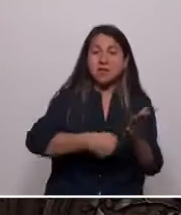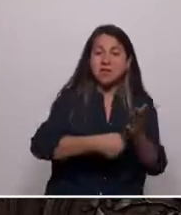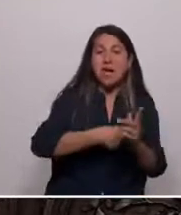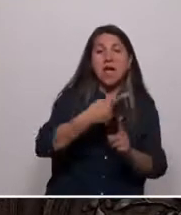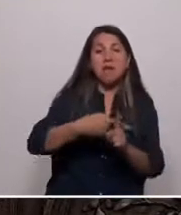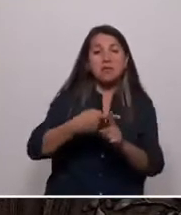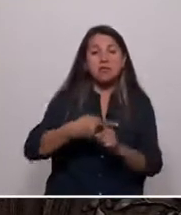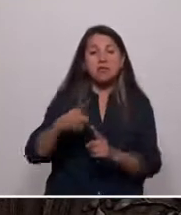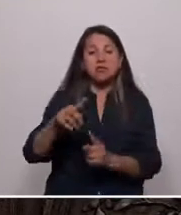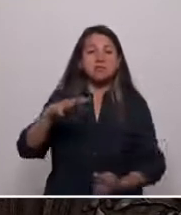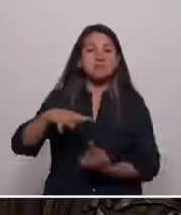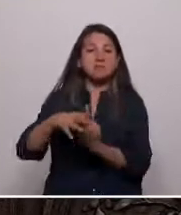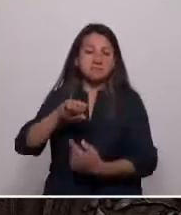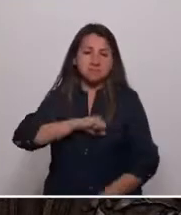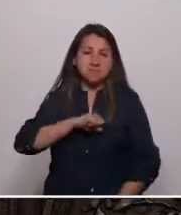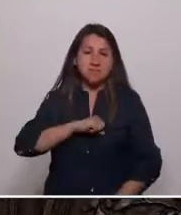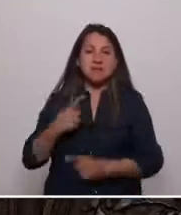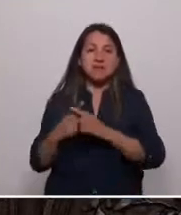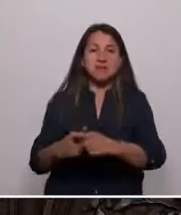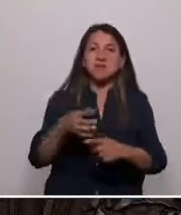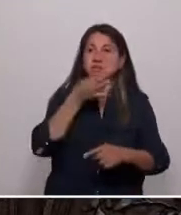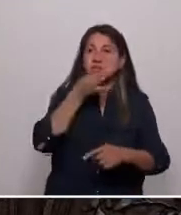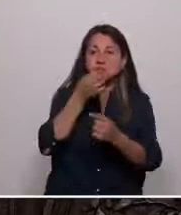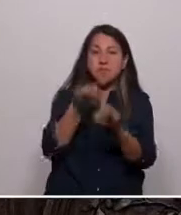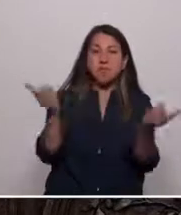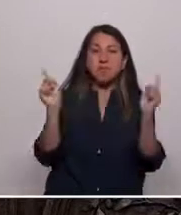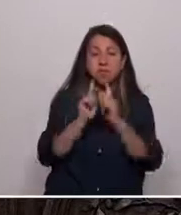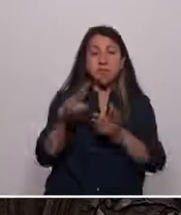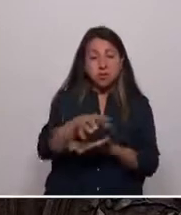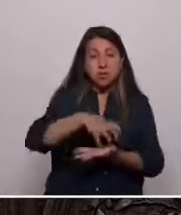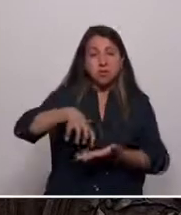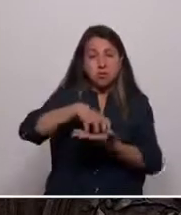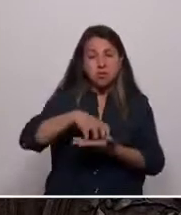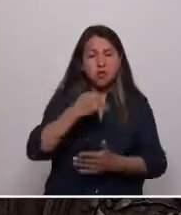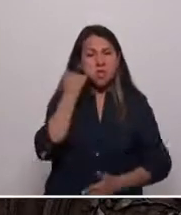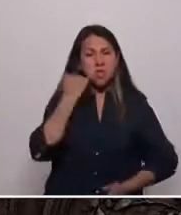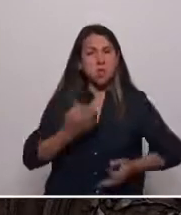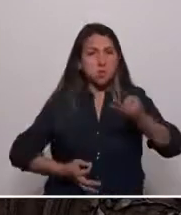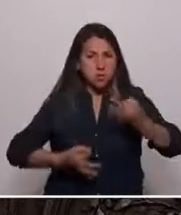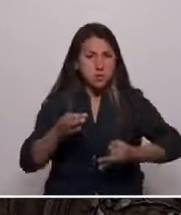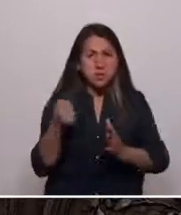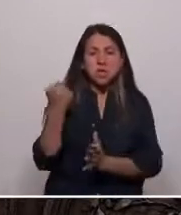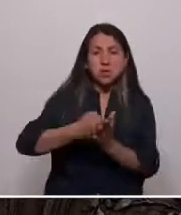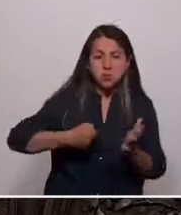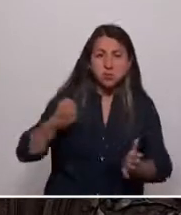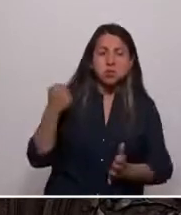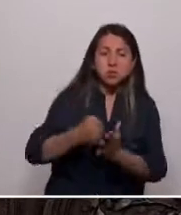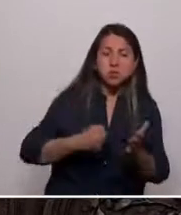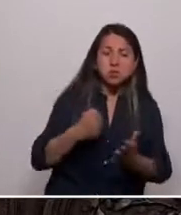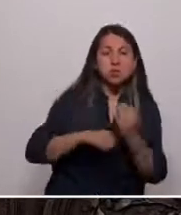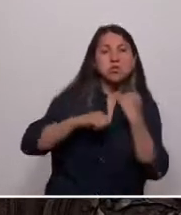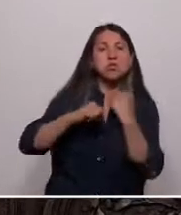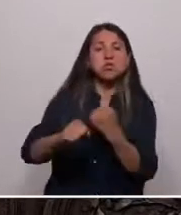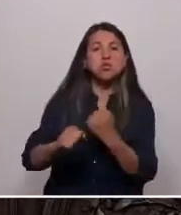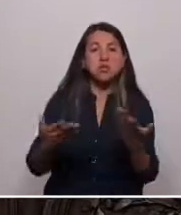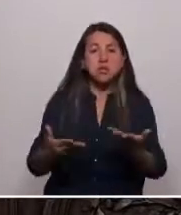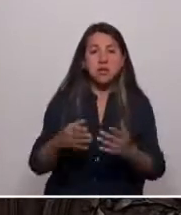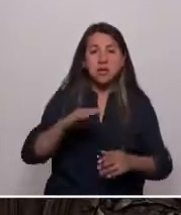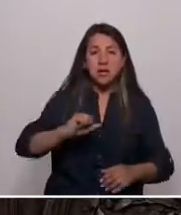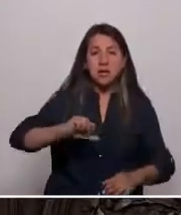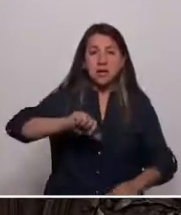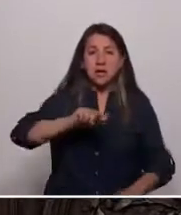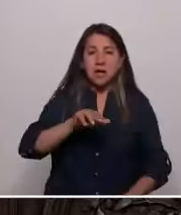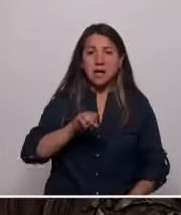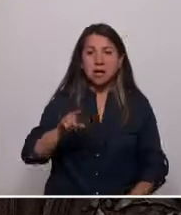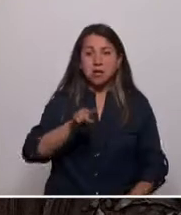centralismo y el sacrificio ambiental. Una comuna que se levantó ante la injusticia y luchó incesantemente contra el acecho agrosúper. Una